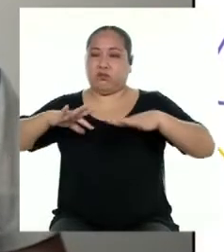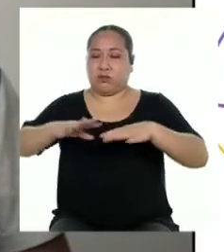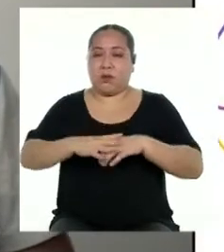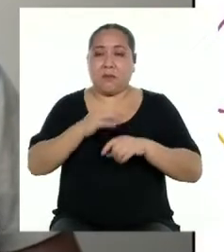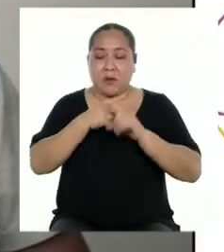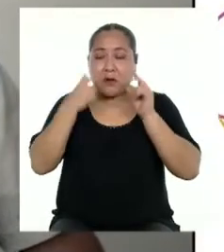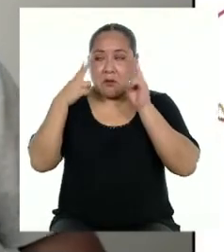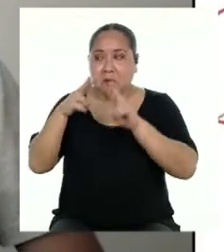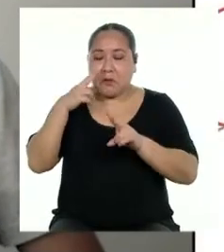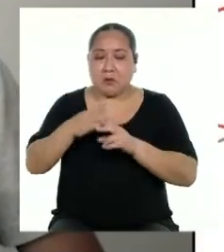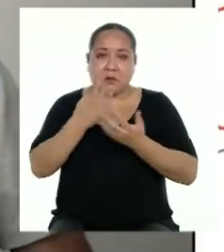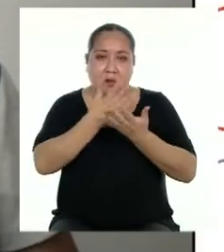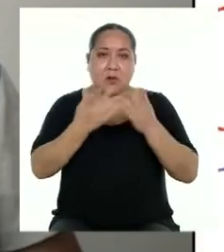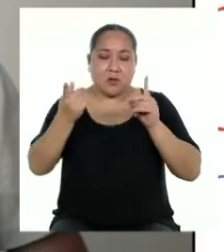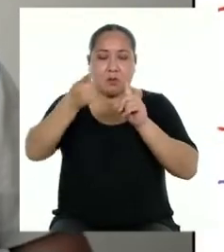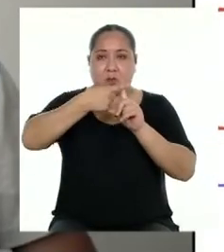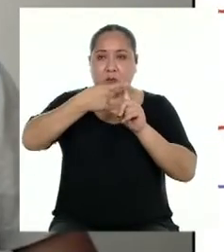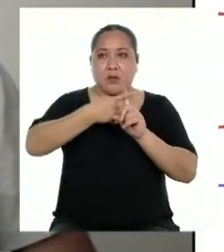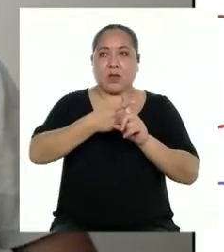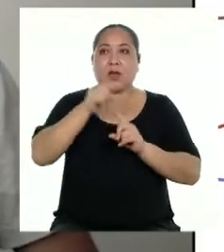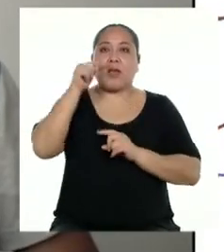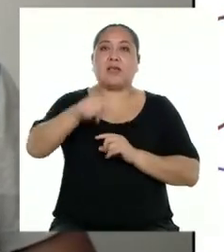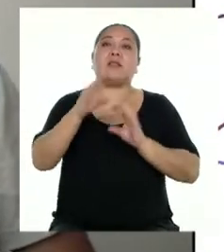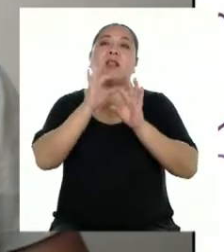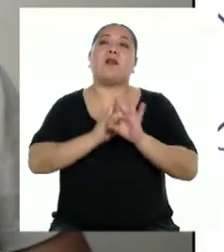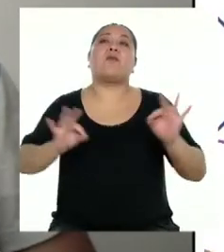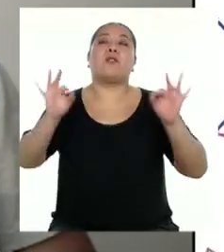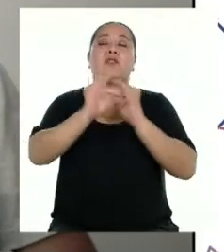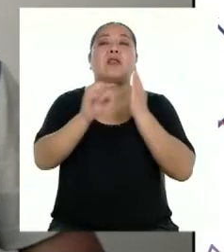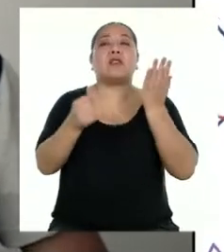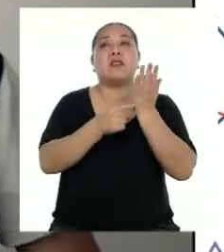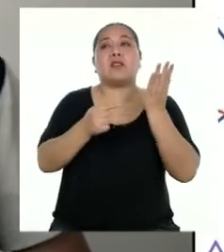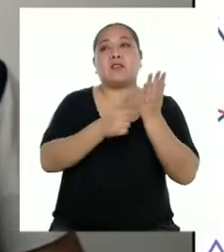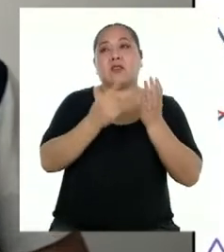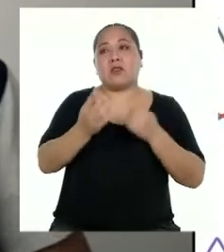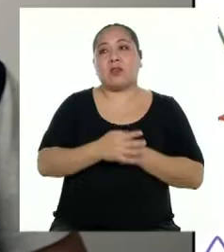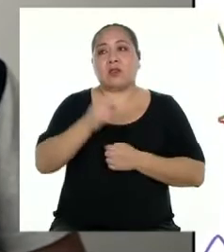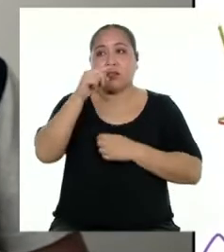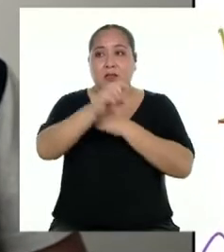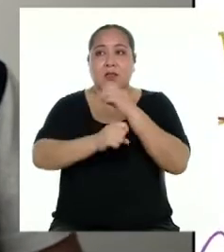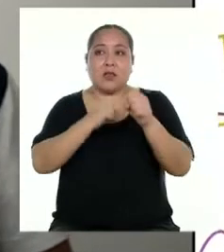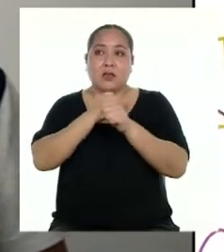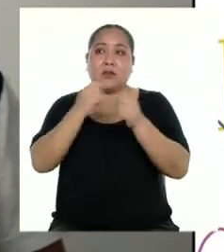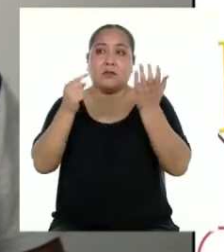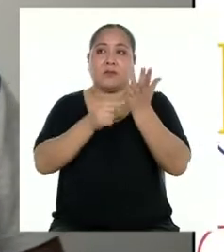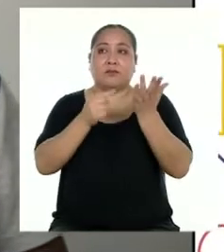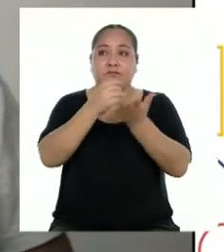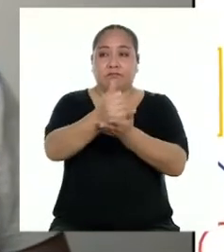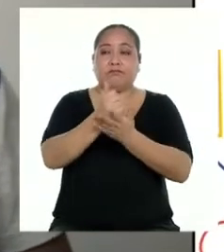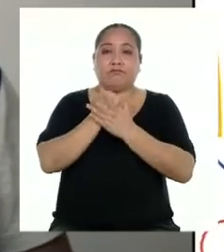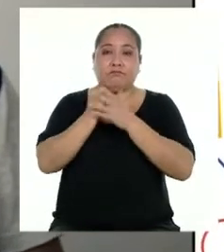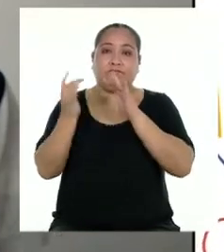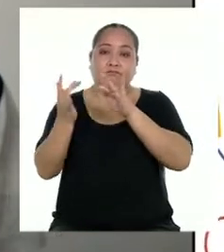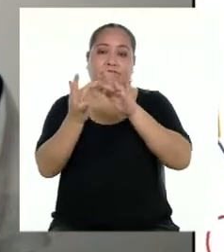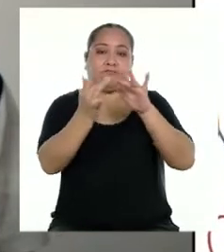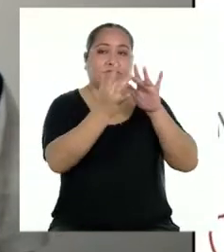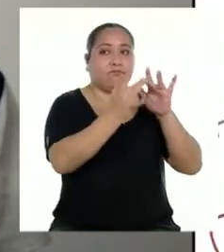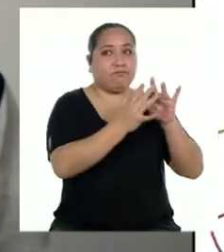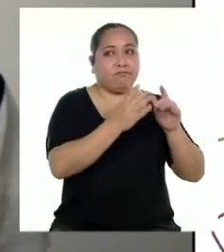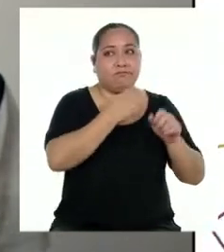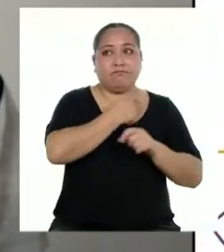y hay algo que tampoco podemos omitir, lo que es la importancia de la tecnología. Este año la tecnología nos ha ayudado a conectarnos.